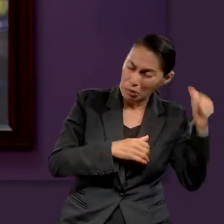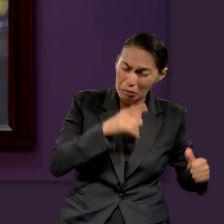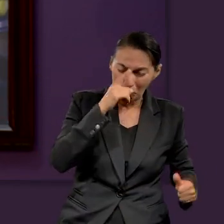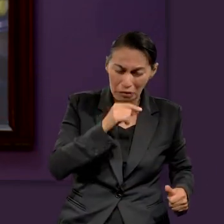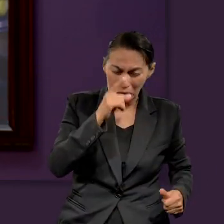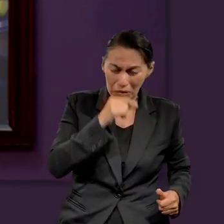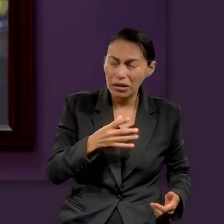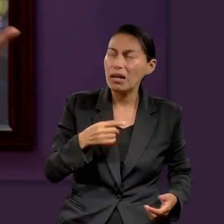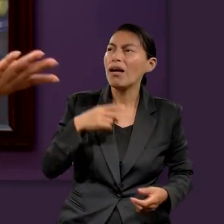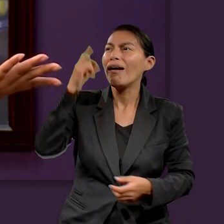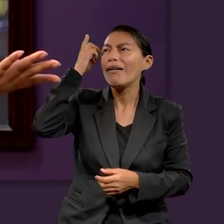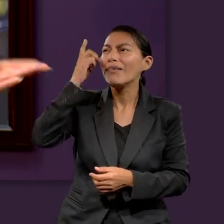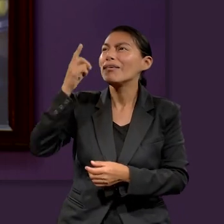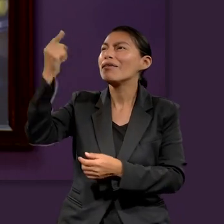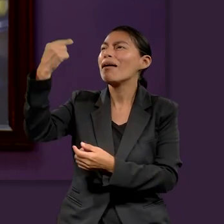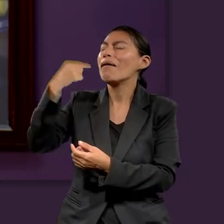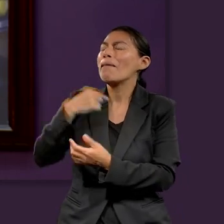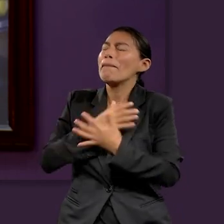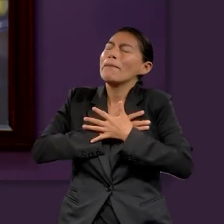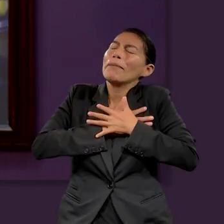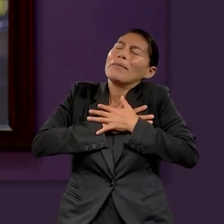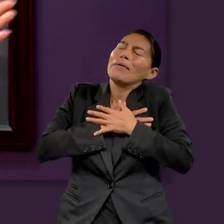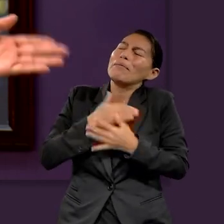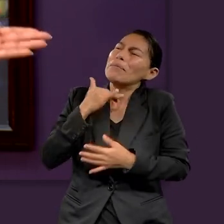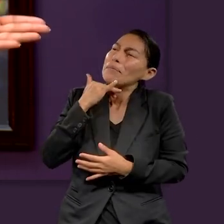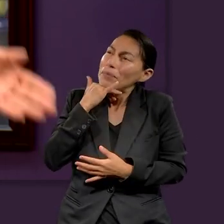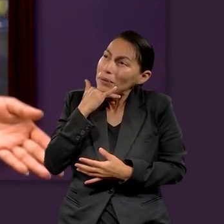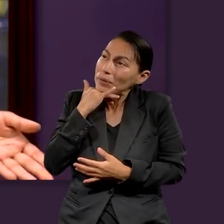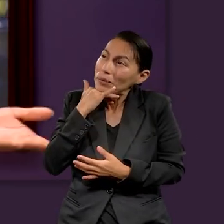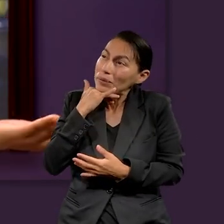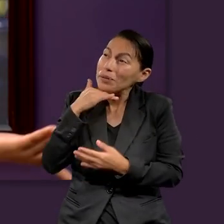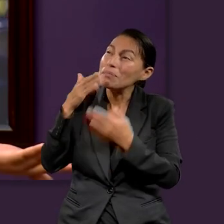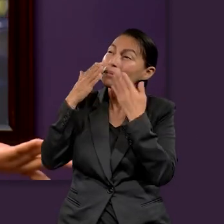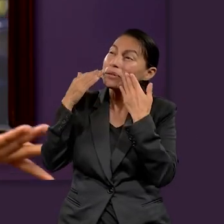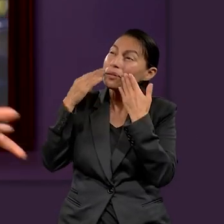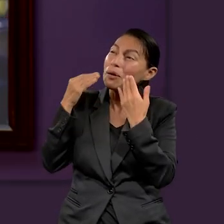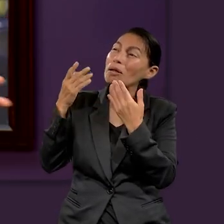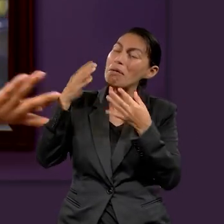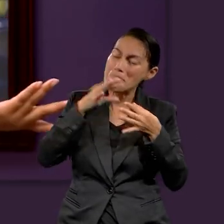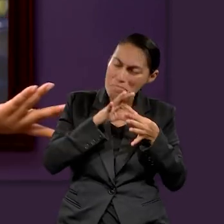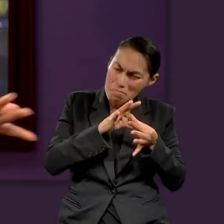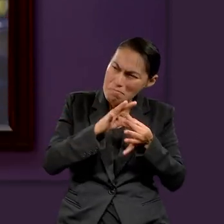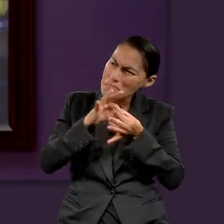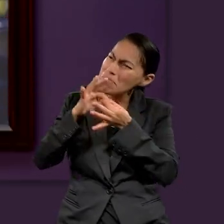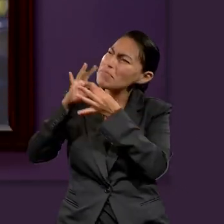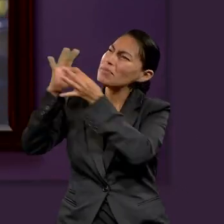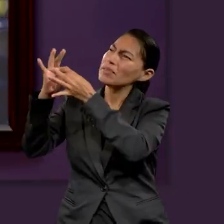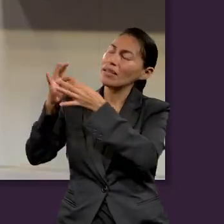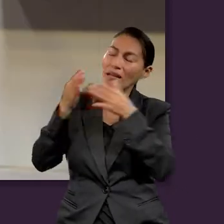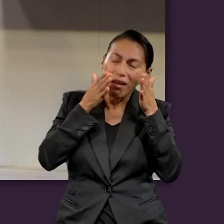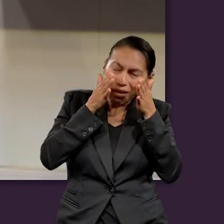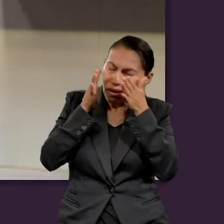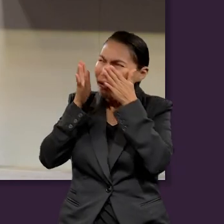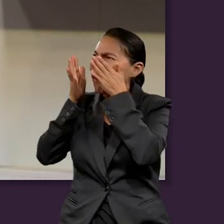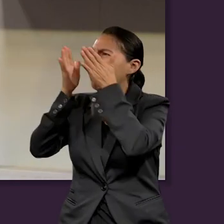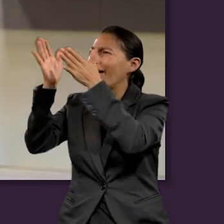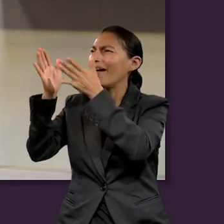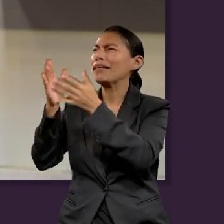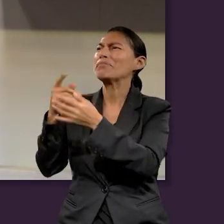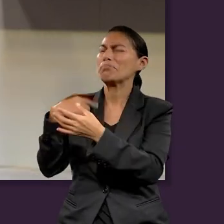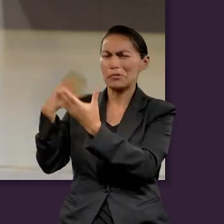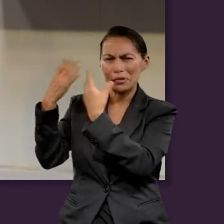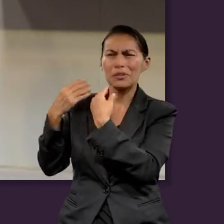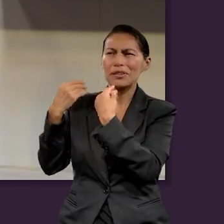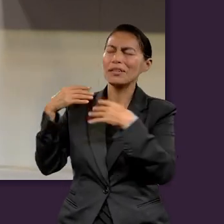de Dios es grande, infinita para con nosotros. Y, pues, Él nos puede volver a guiar por sus caminos, que son los caminos correctos. Excelente. Amén. Pues,